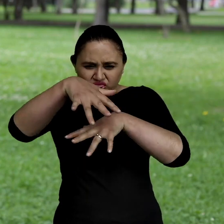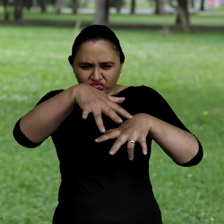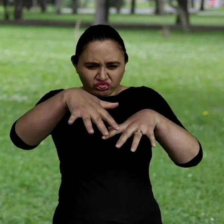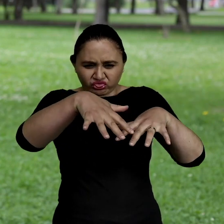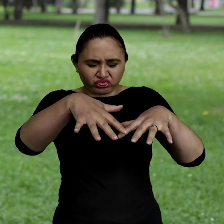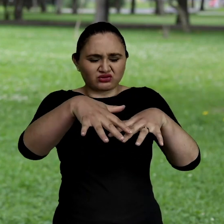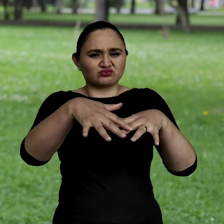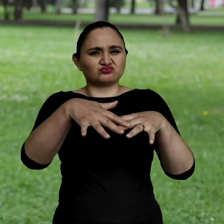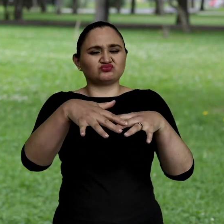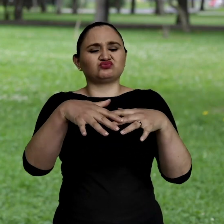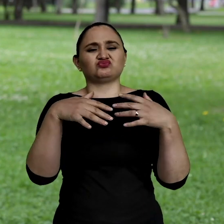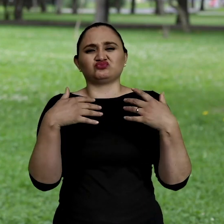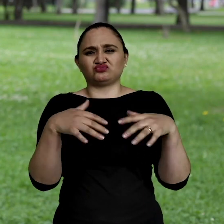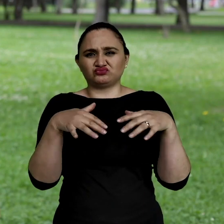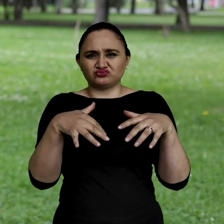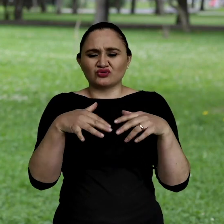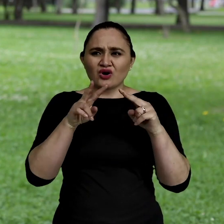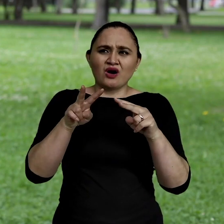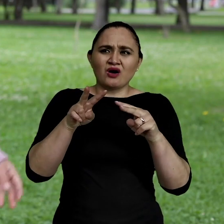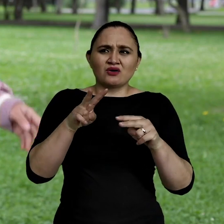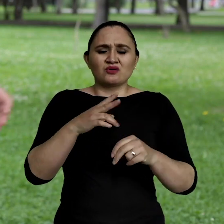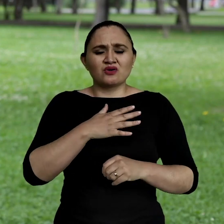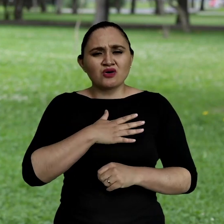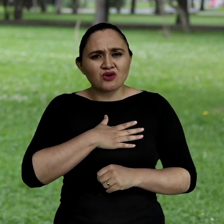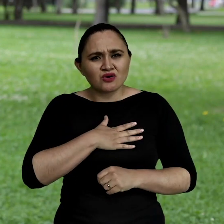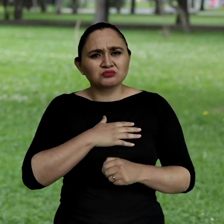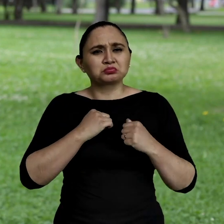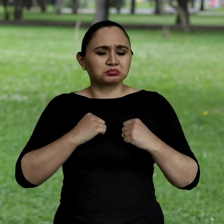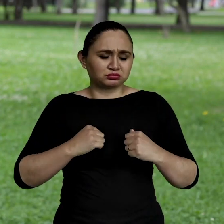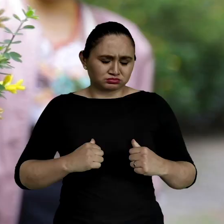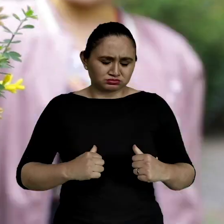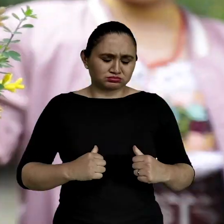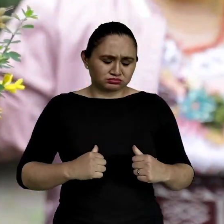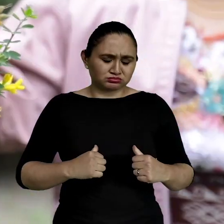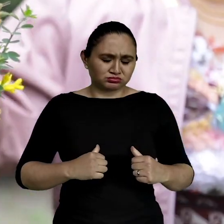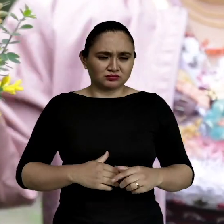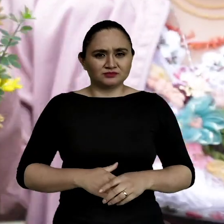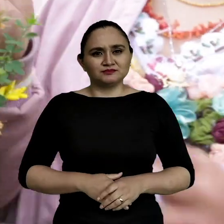sobre las casas y eso me puso muy triste.